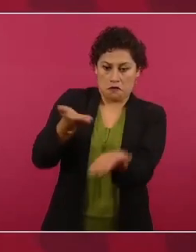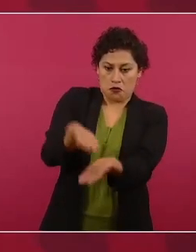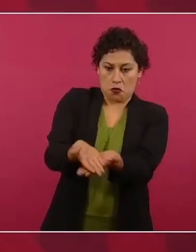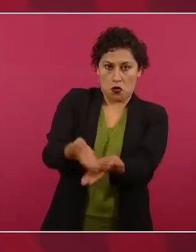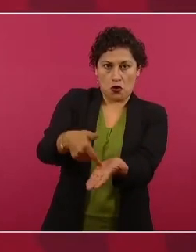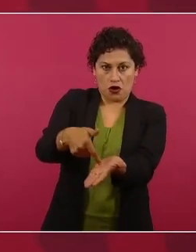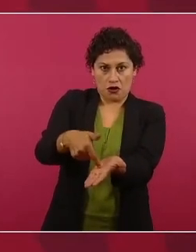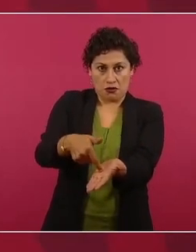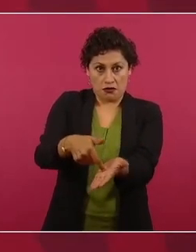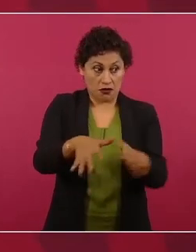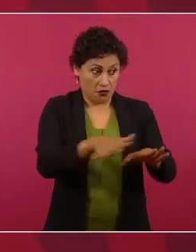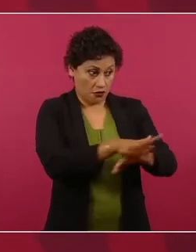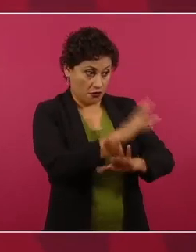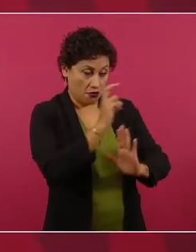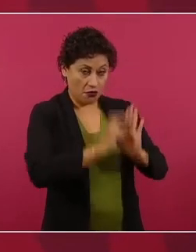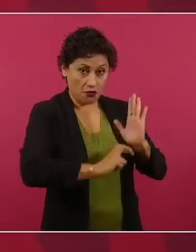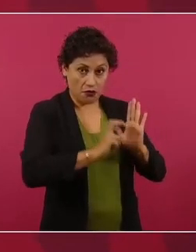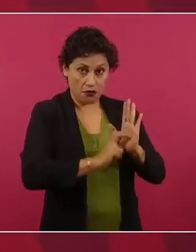reforma